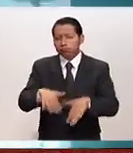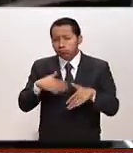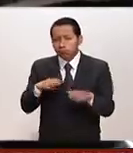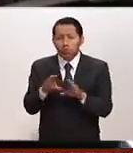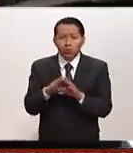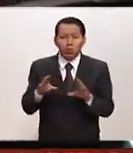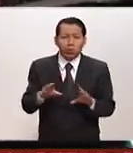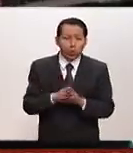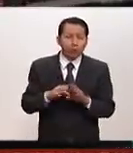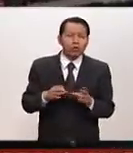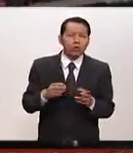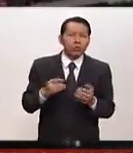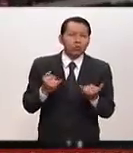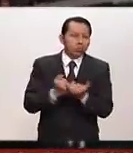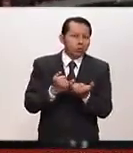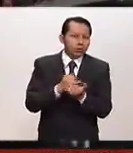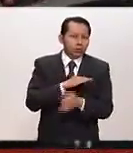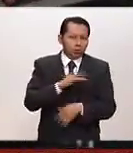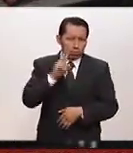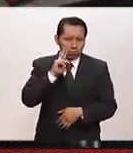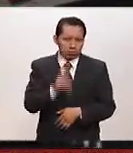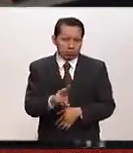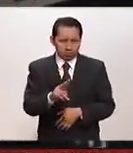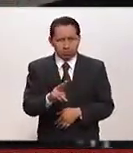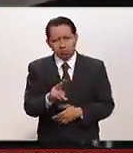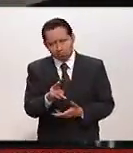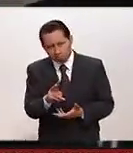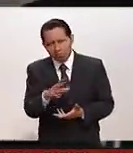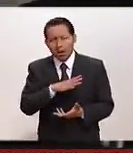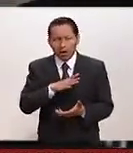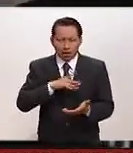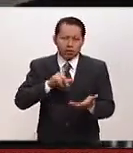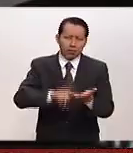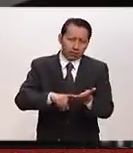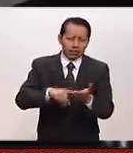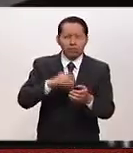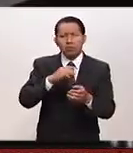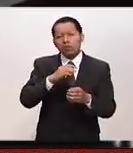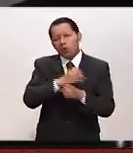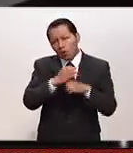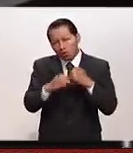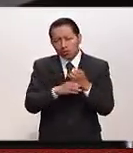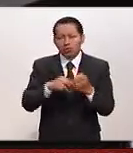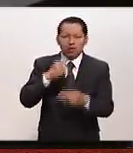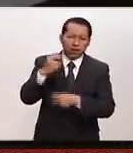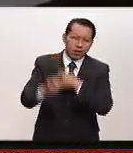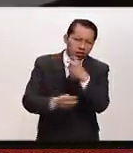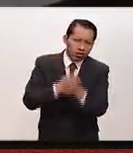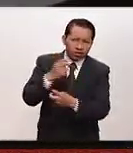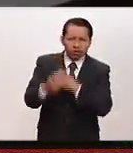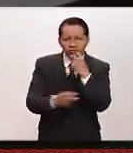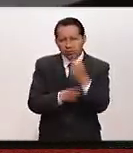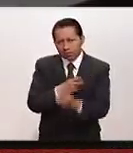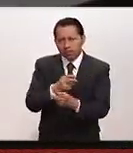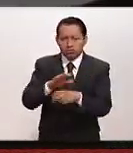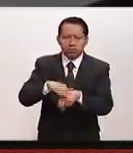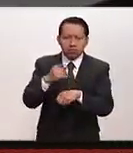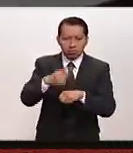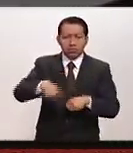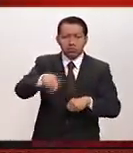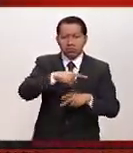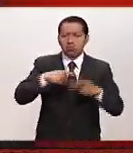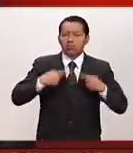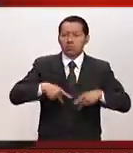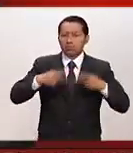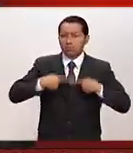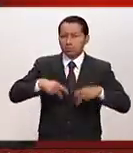se puede pronosticar que siga habiendo algunos elementos de crítica. Es emblemático que las personas que